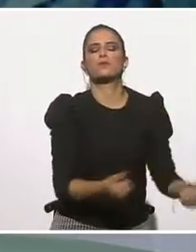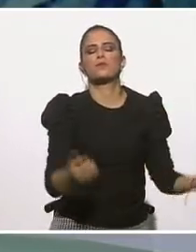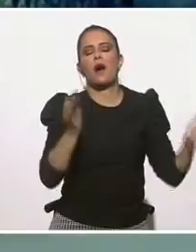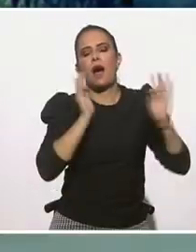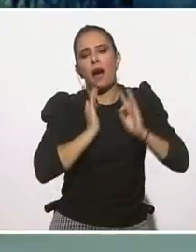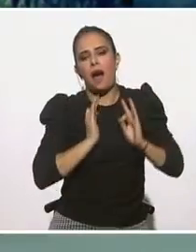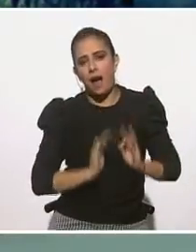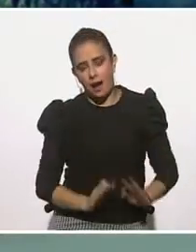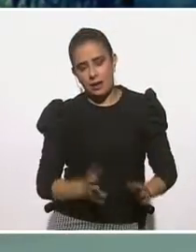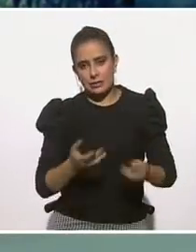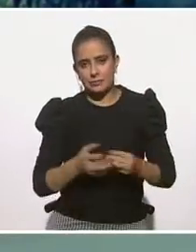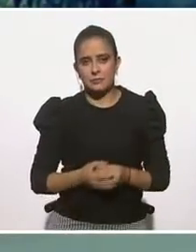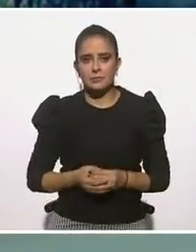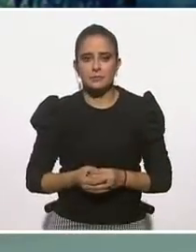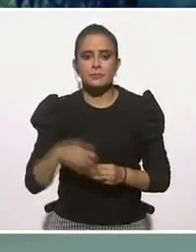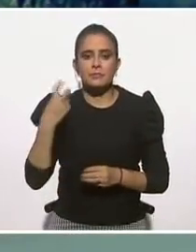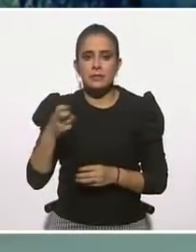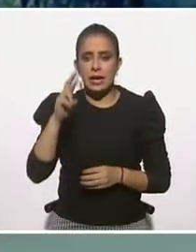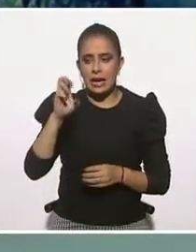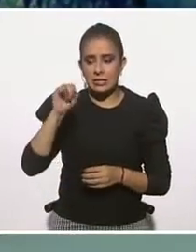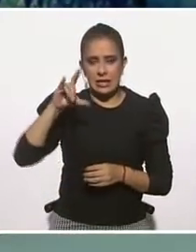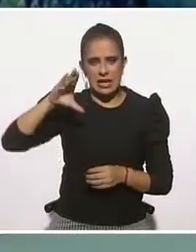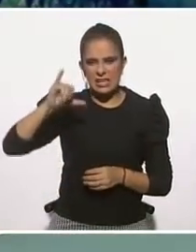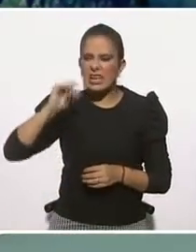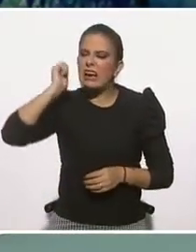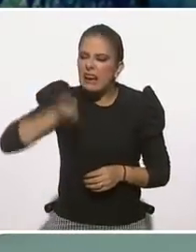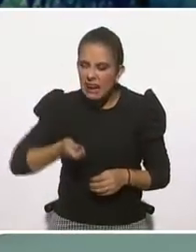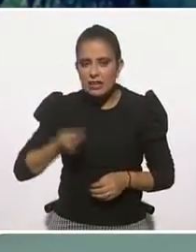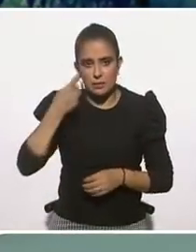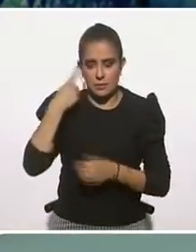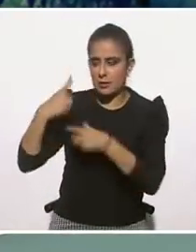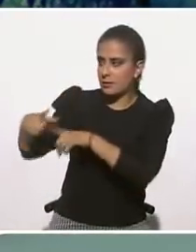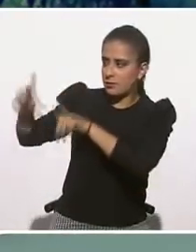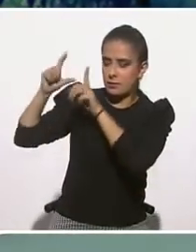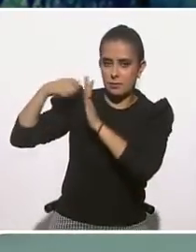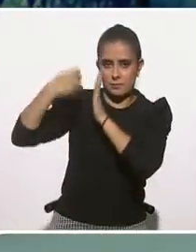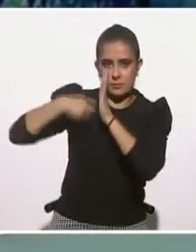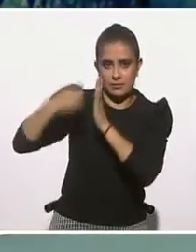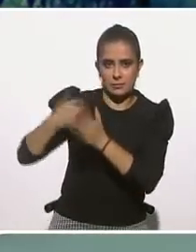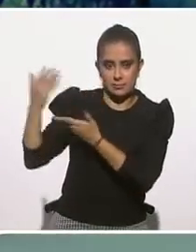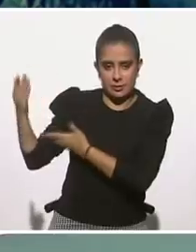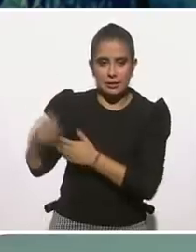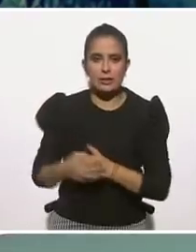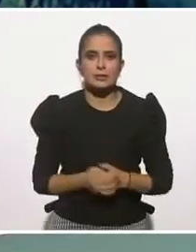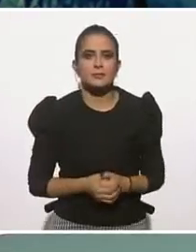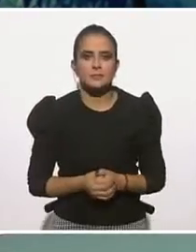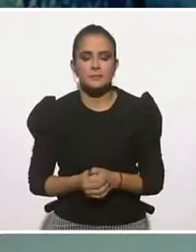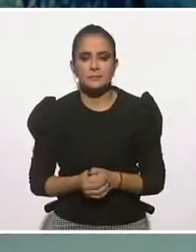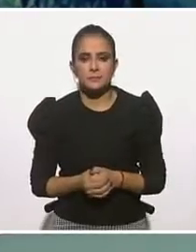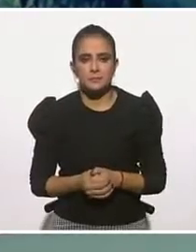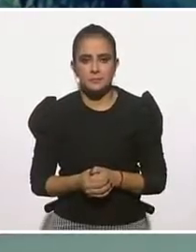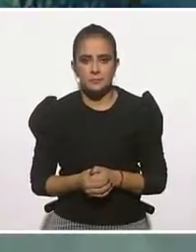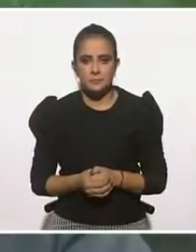para tener más información, lo que es resiliente, ¿te parece? Si vamos a ver un material que nos preparó la producción. cómo no. Vamos a verlo.